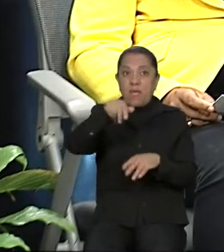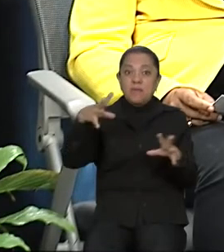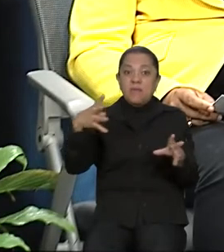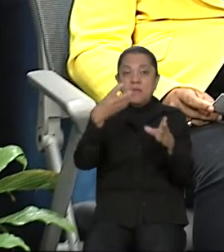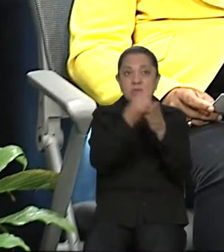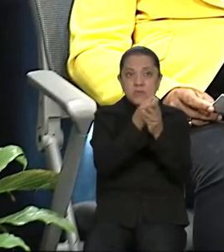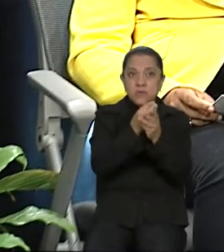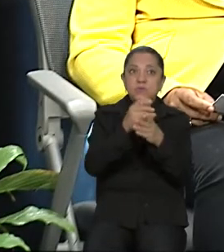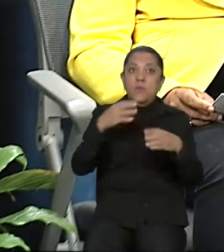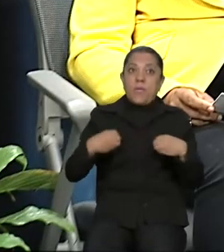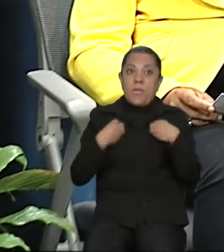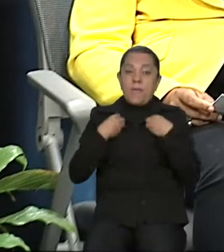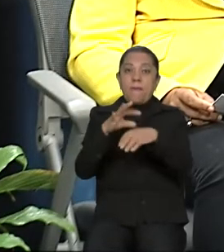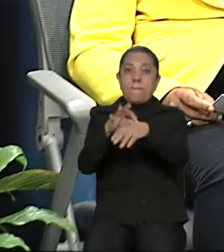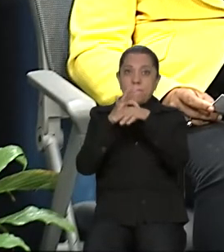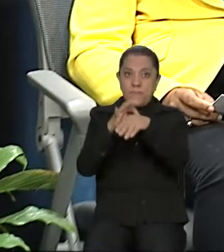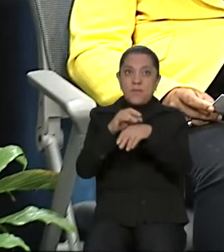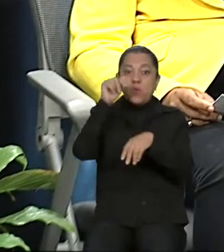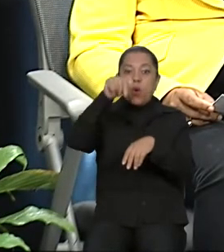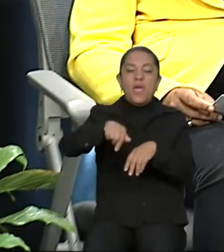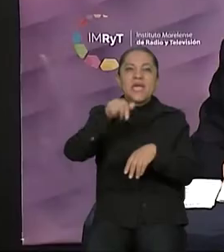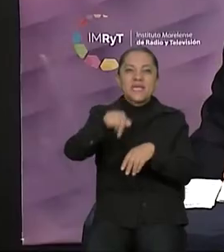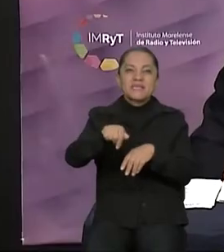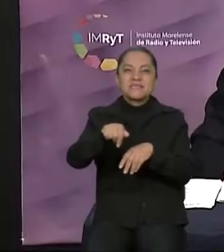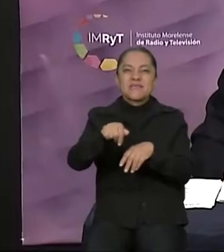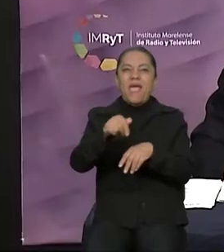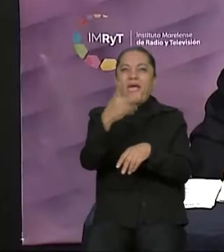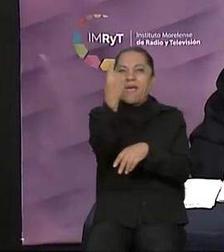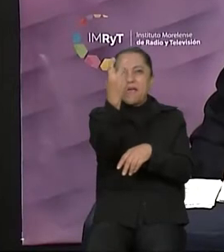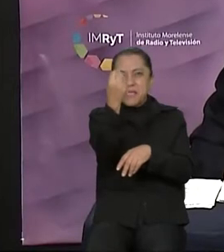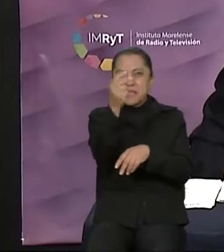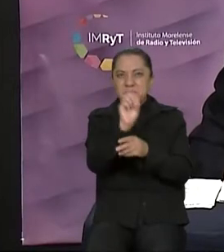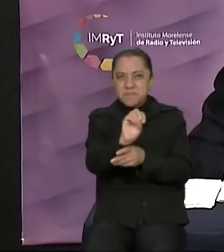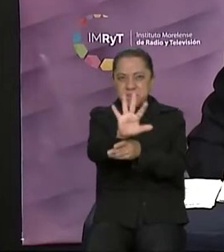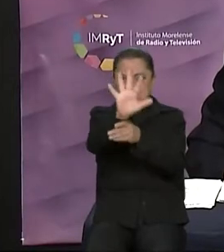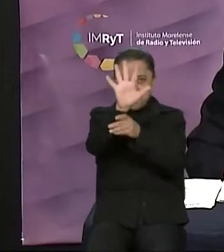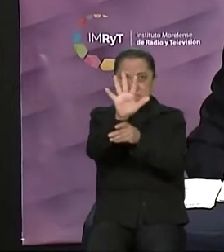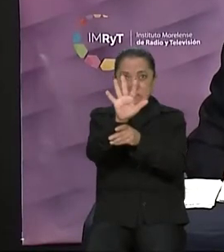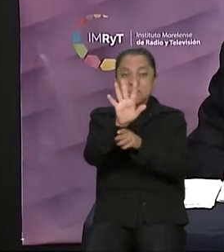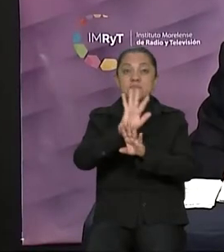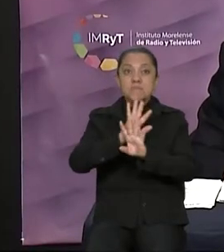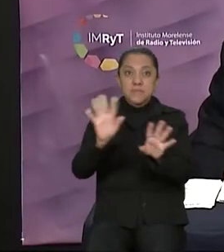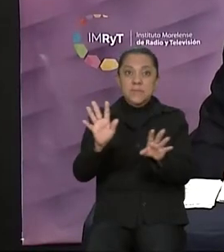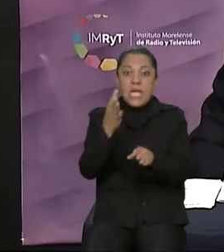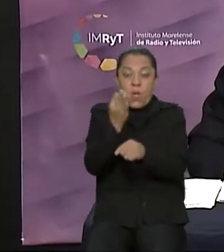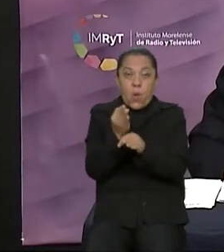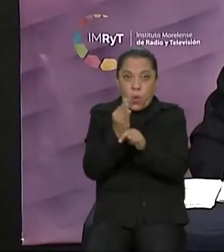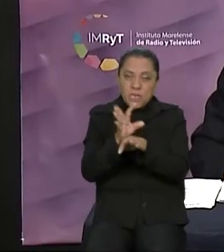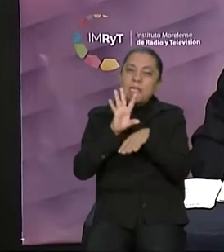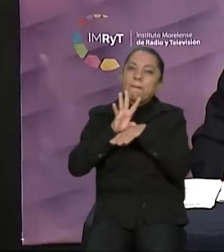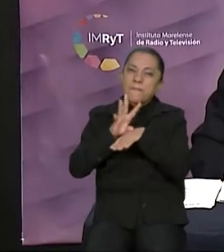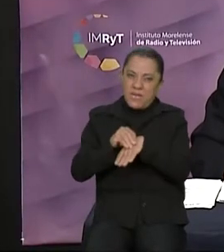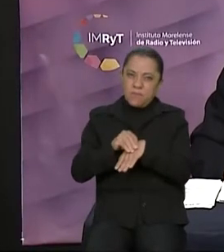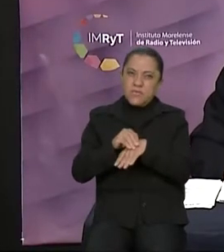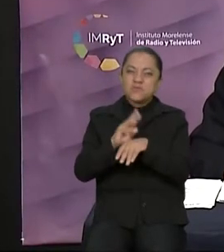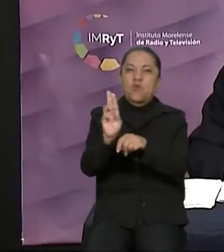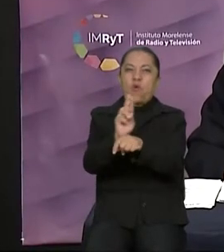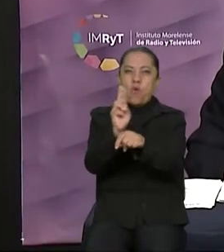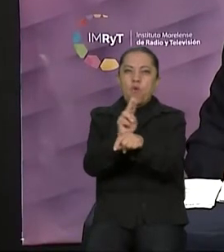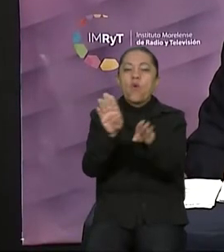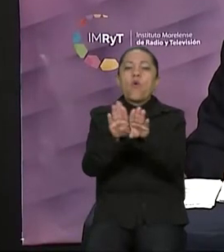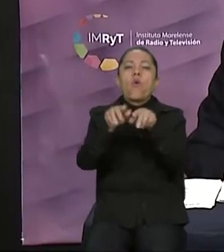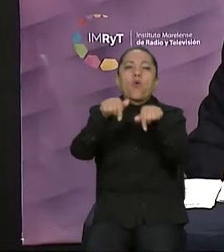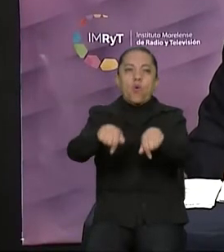transmisión que permítanme hacer uso de este momento para explicarles que la organización de los